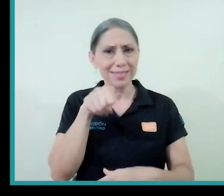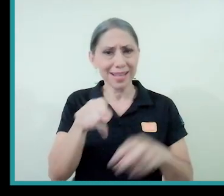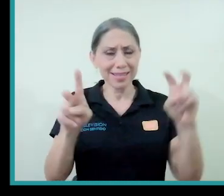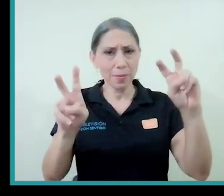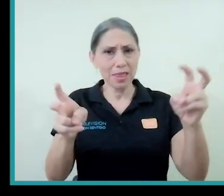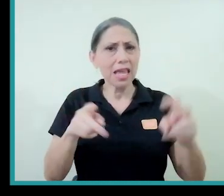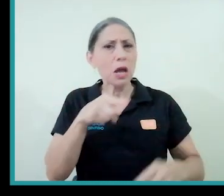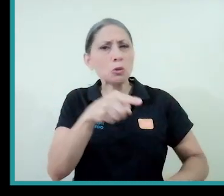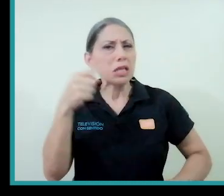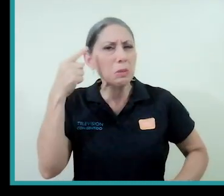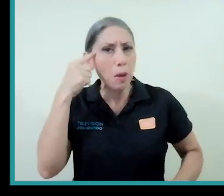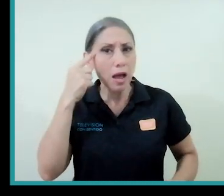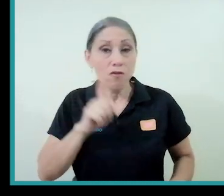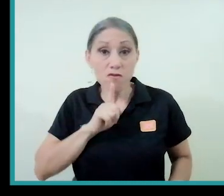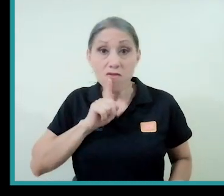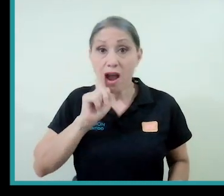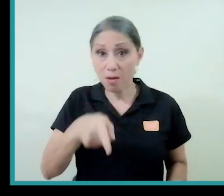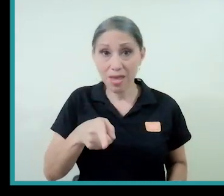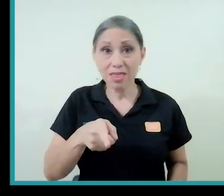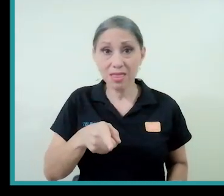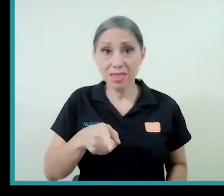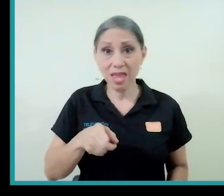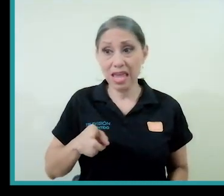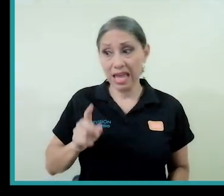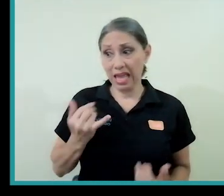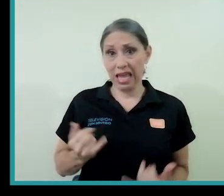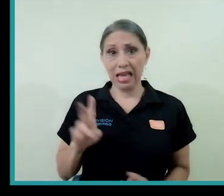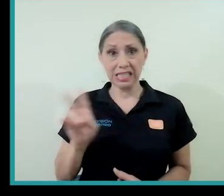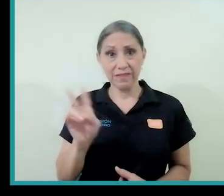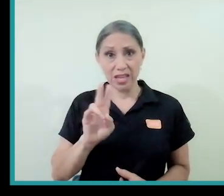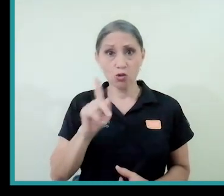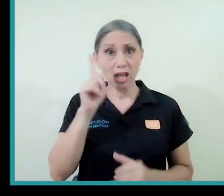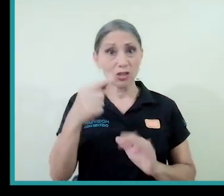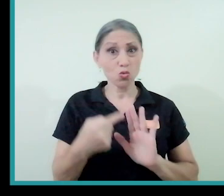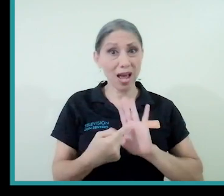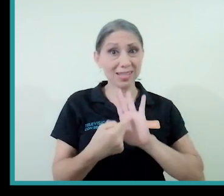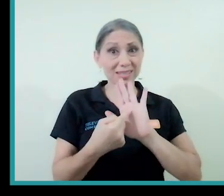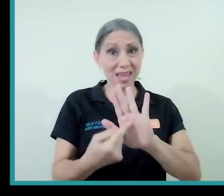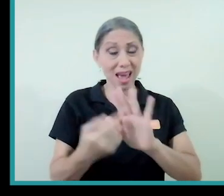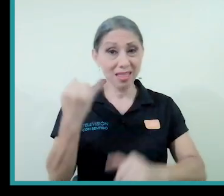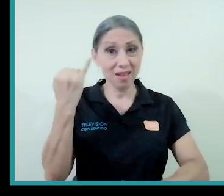materia? ¿Y es eso realmente, este virus, una señal del fin del mundo?